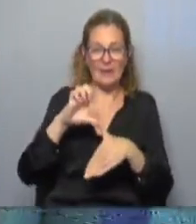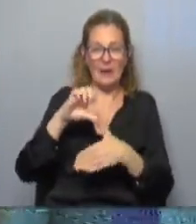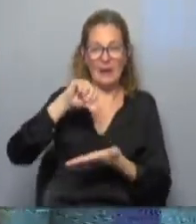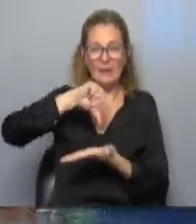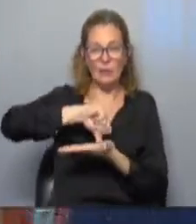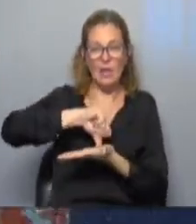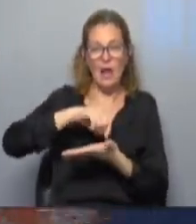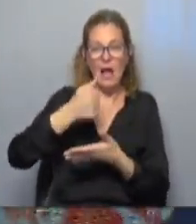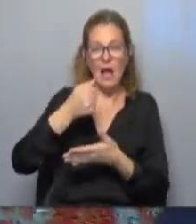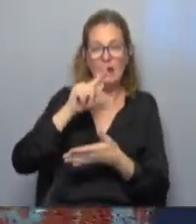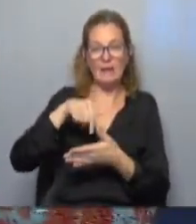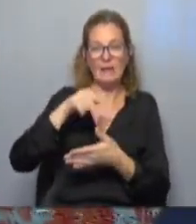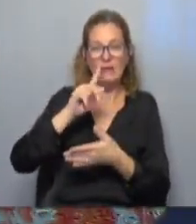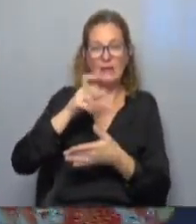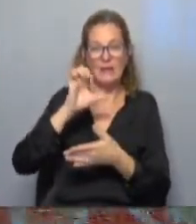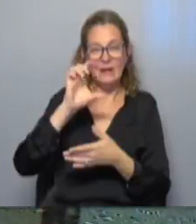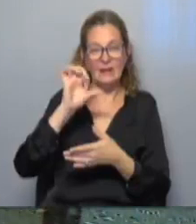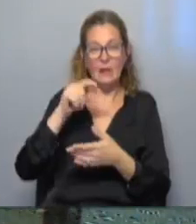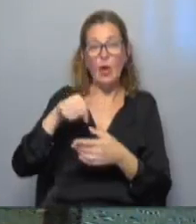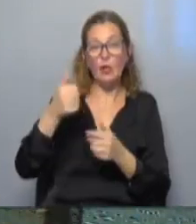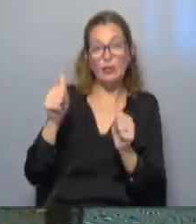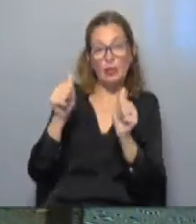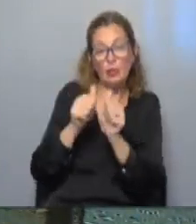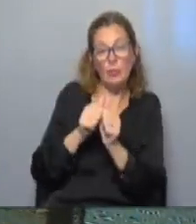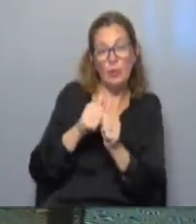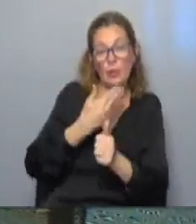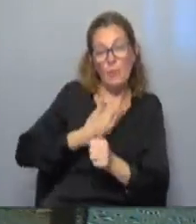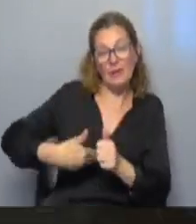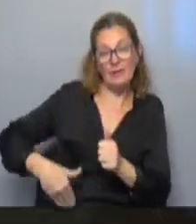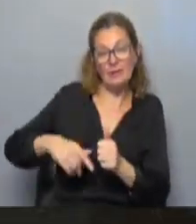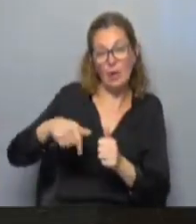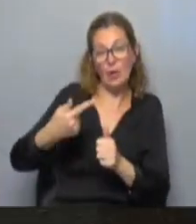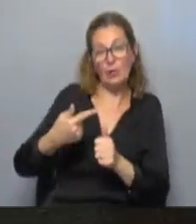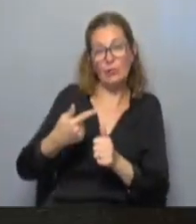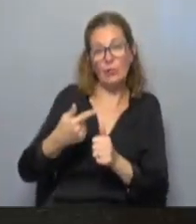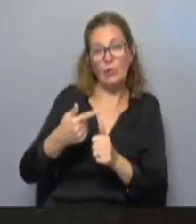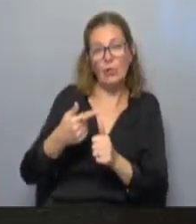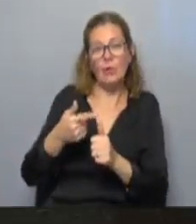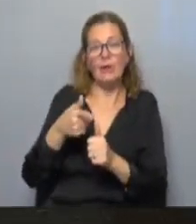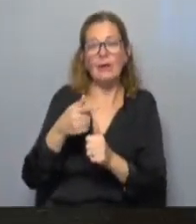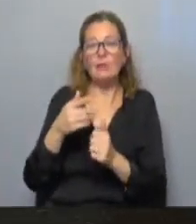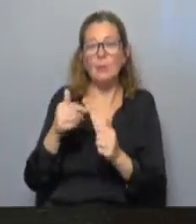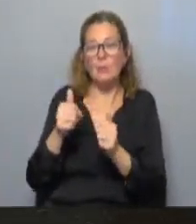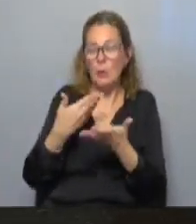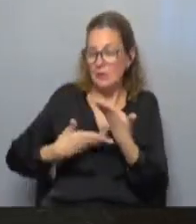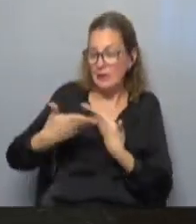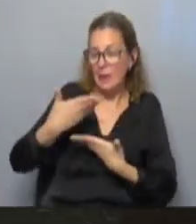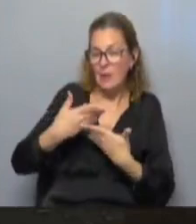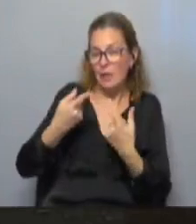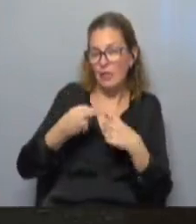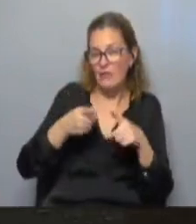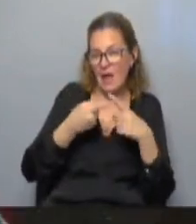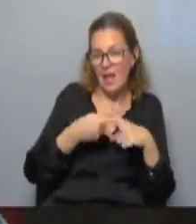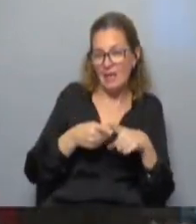de Los Ángeles allí se reunió con otro presidente que también llegó muy joven al poder Justin Trudeau con quien estuvieron intercambiando distintos